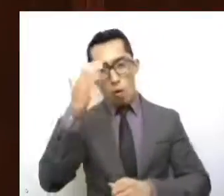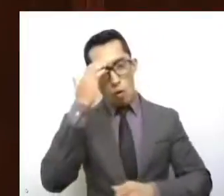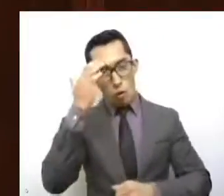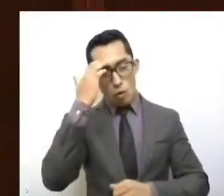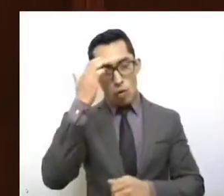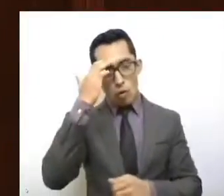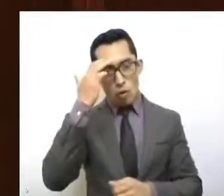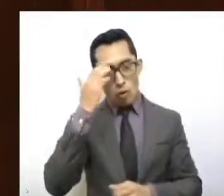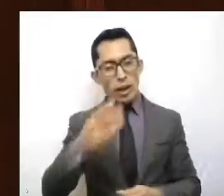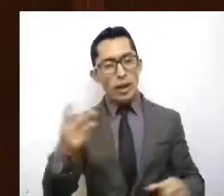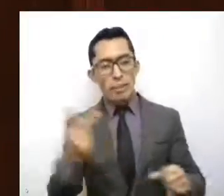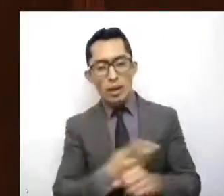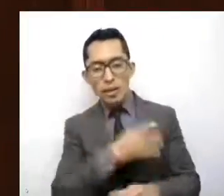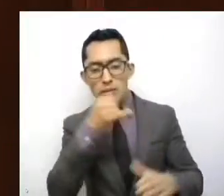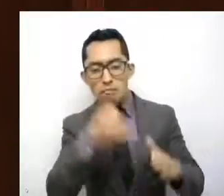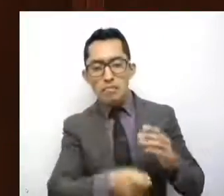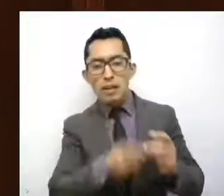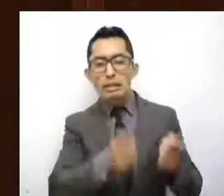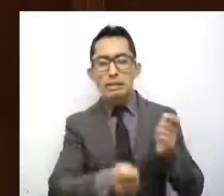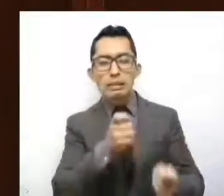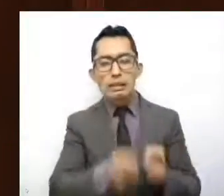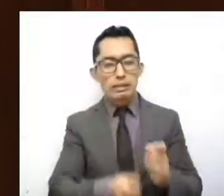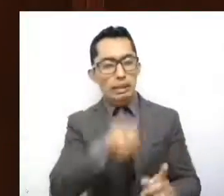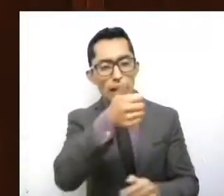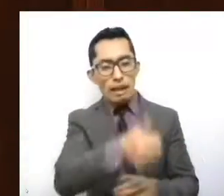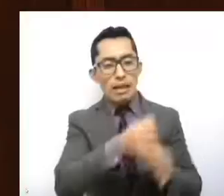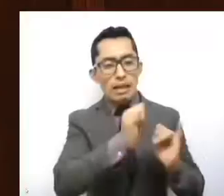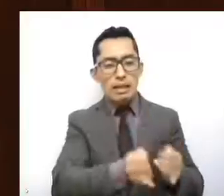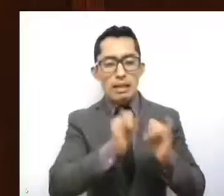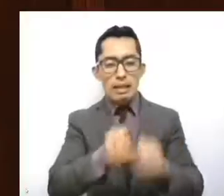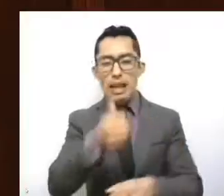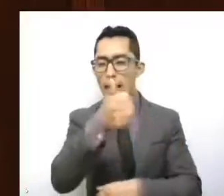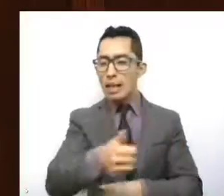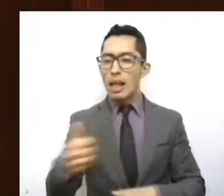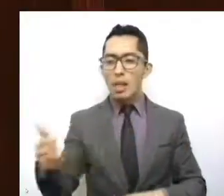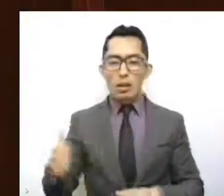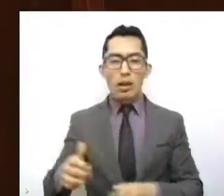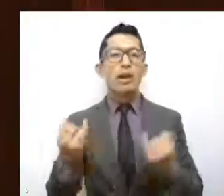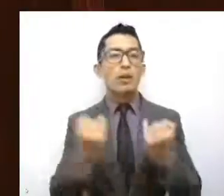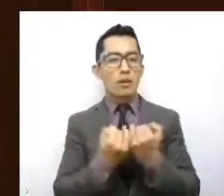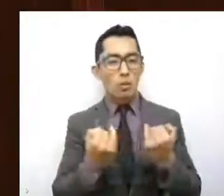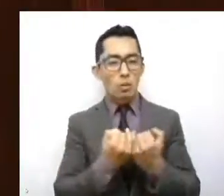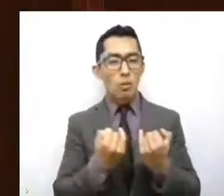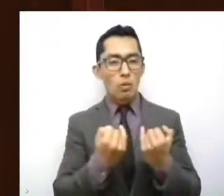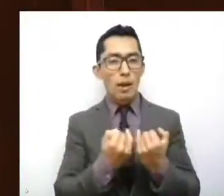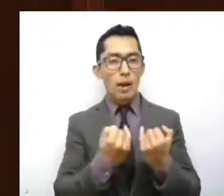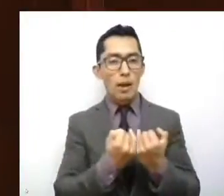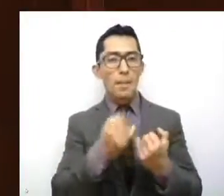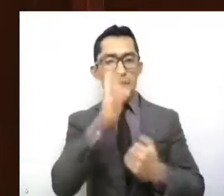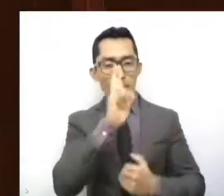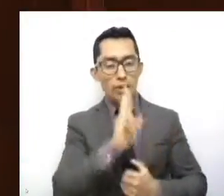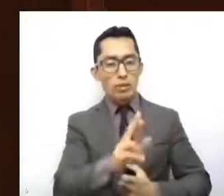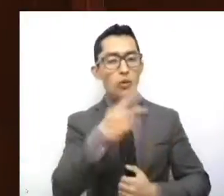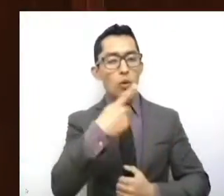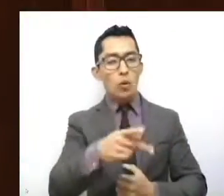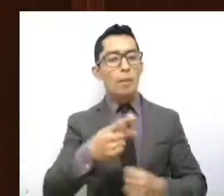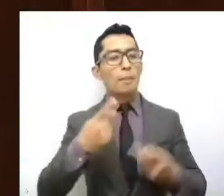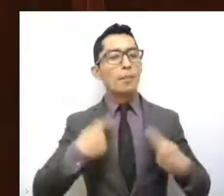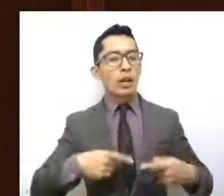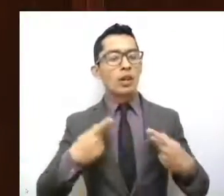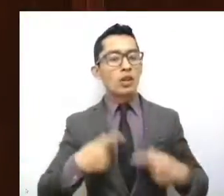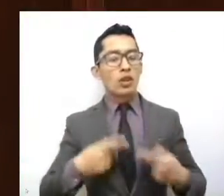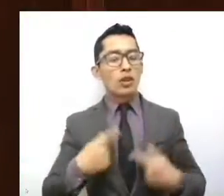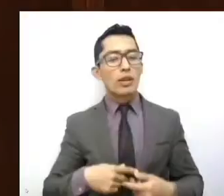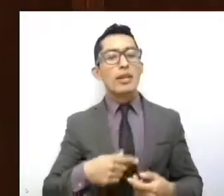situación y, sobre todo, tengan en la mira la dignidad inherente a la persona del menor